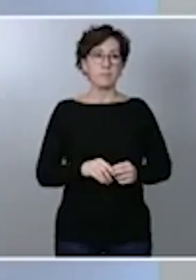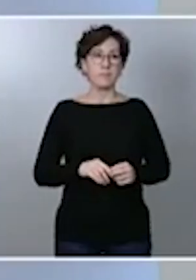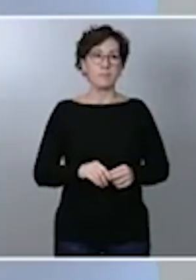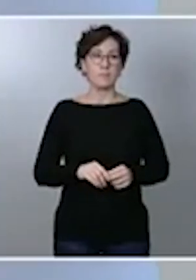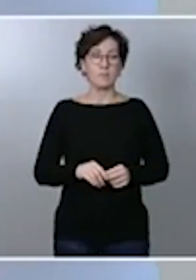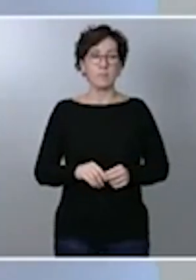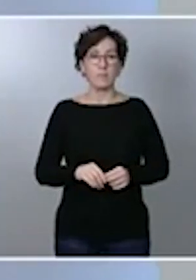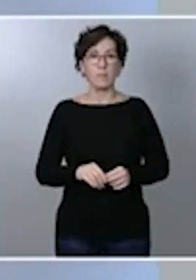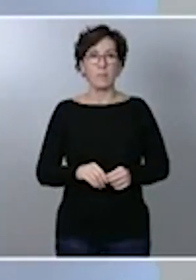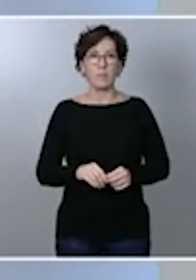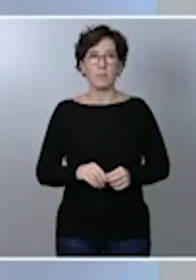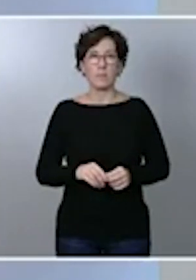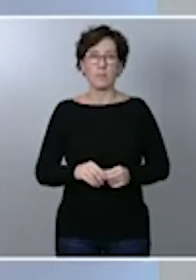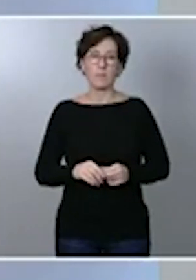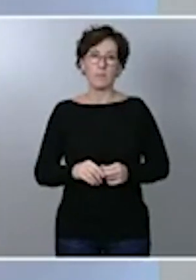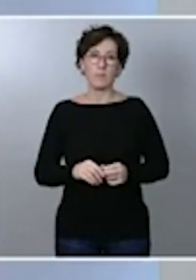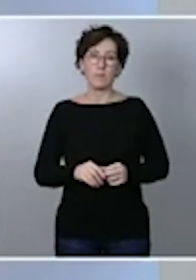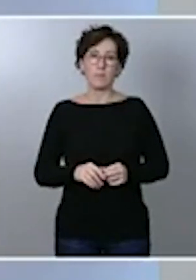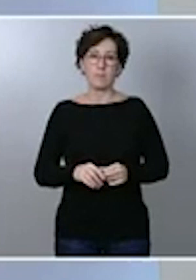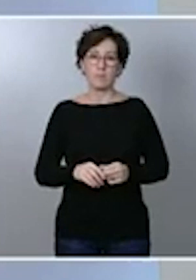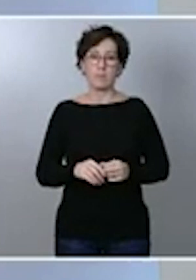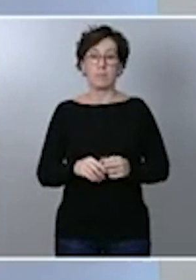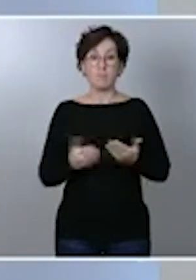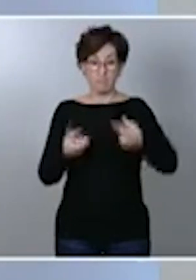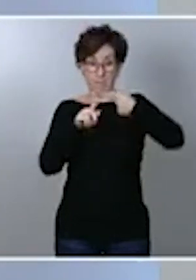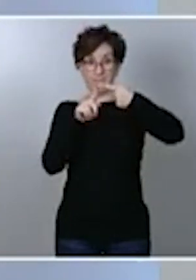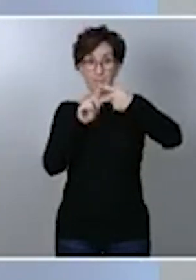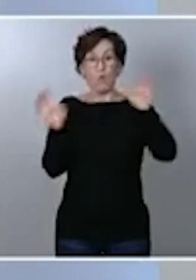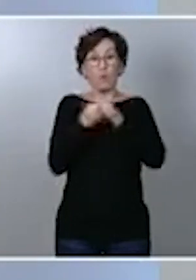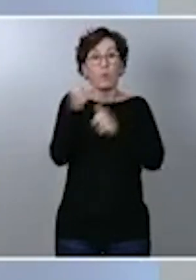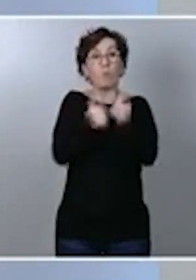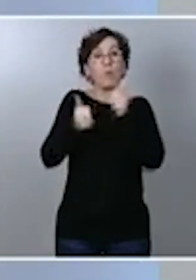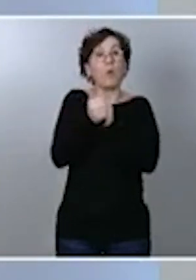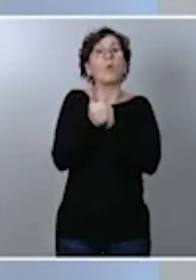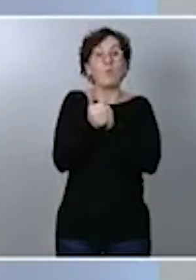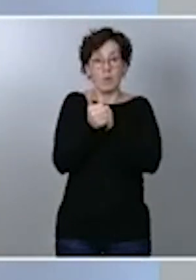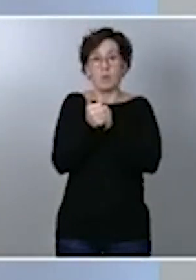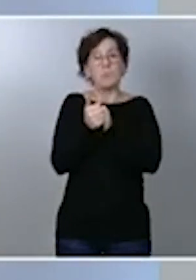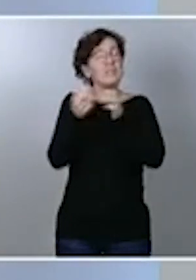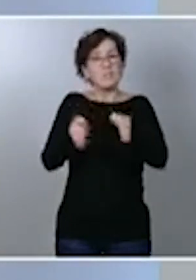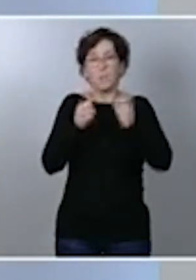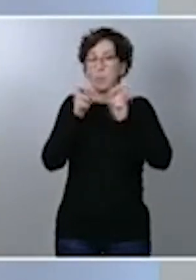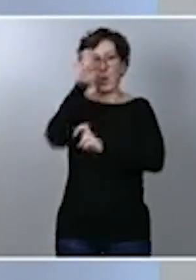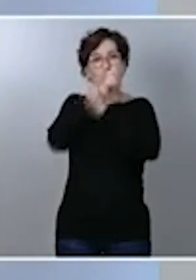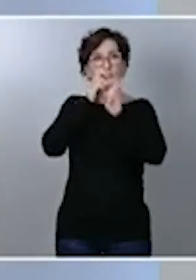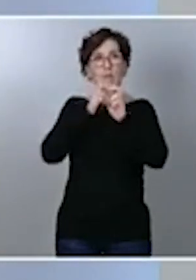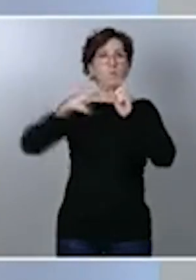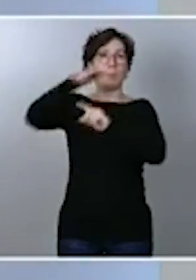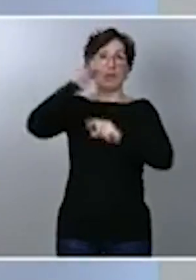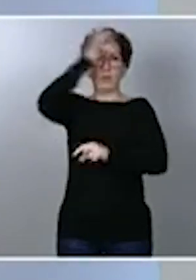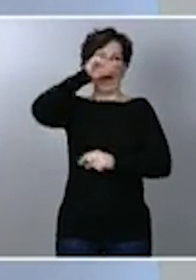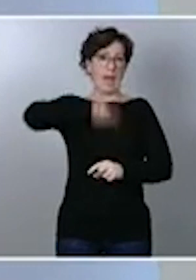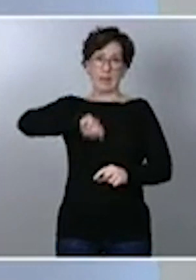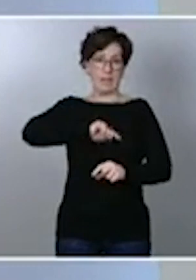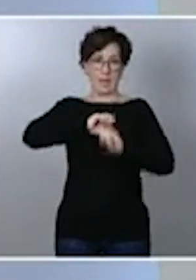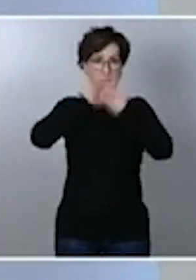Los grupos que se van a priorizar se van a priorizar en base a un marco ético donde prevalecen por este